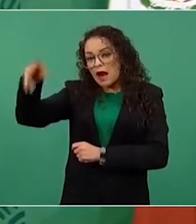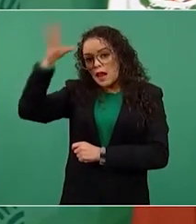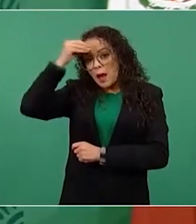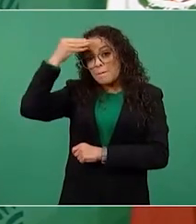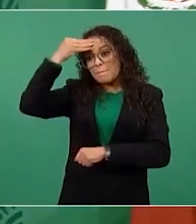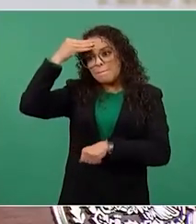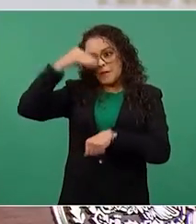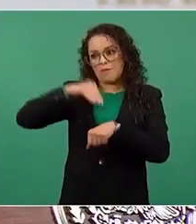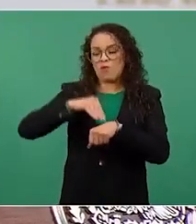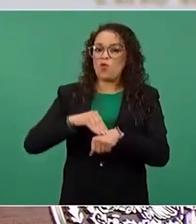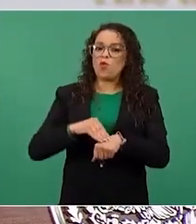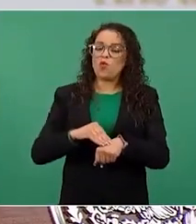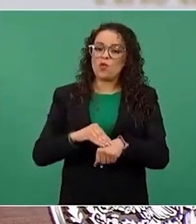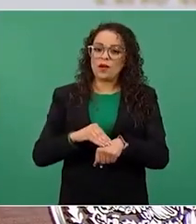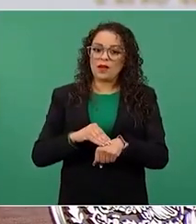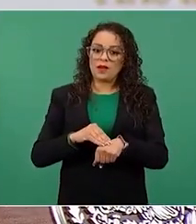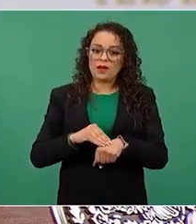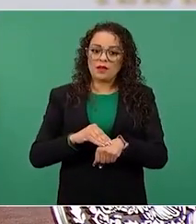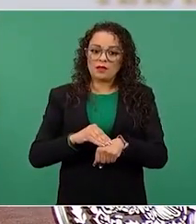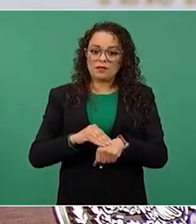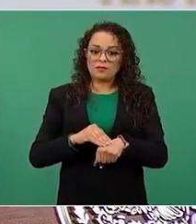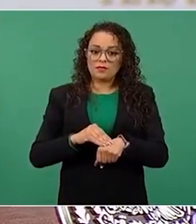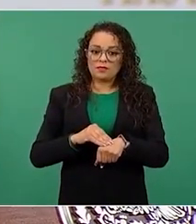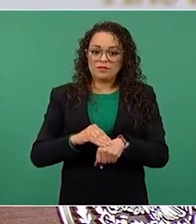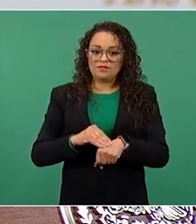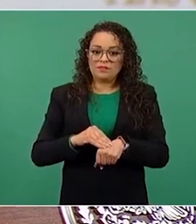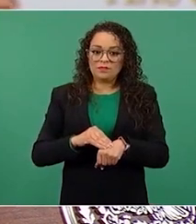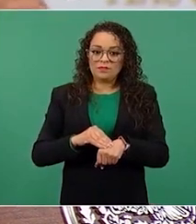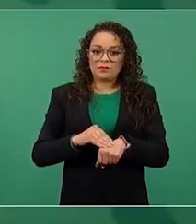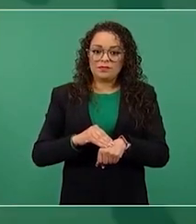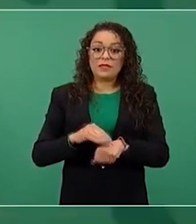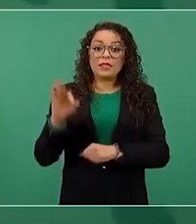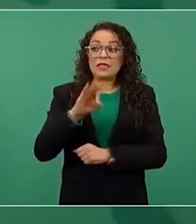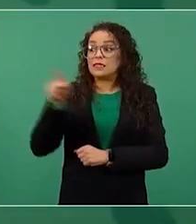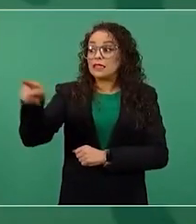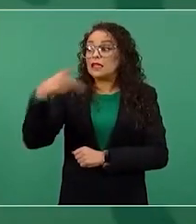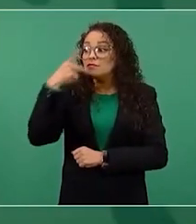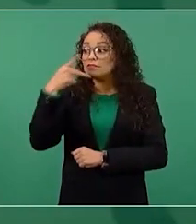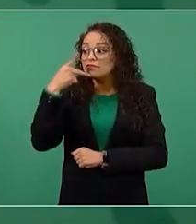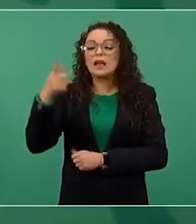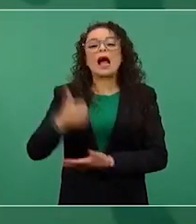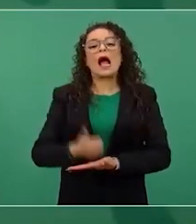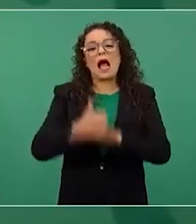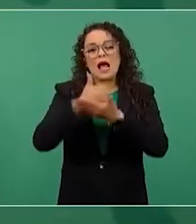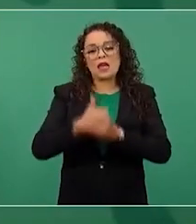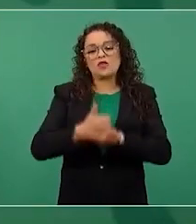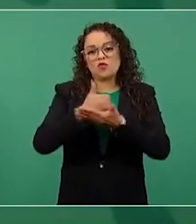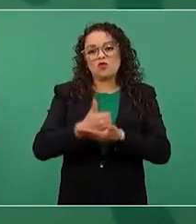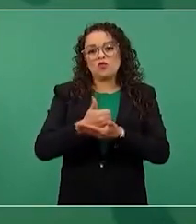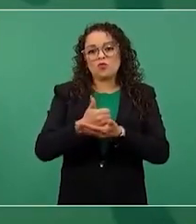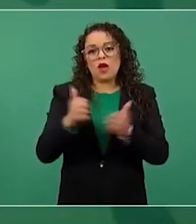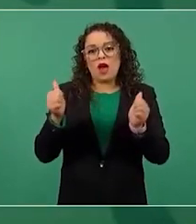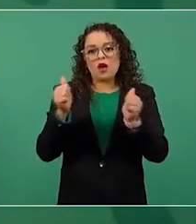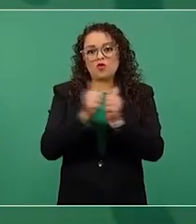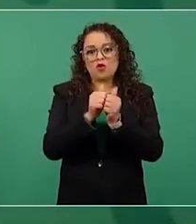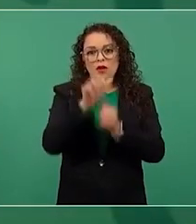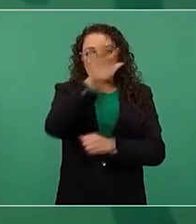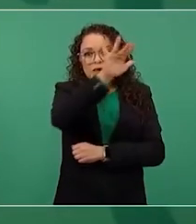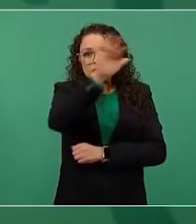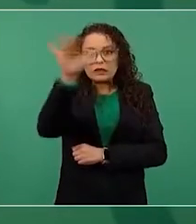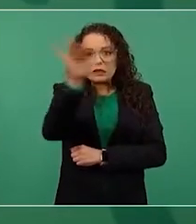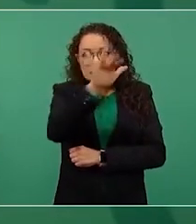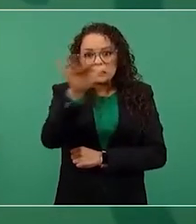y si va a hablar ponle unas pantallas un telepromp